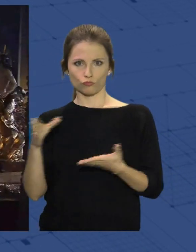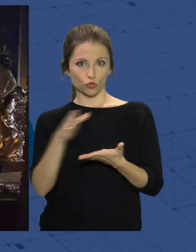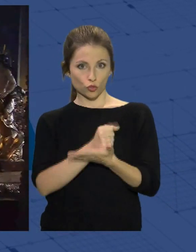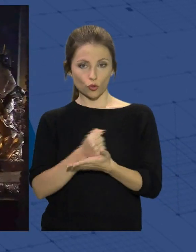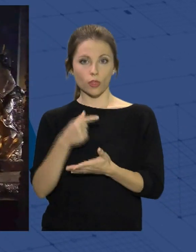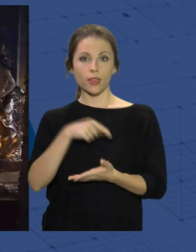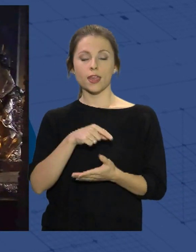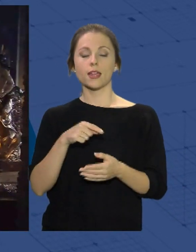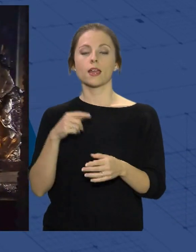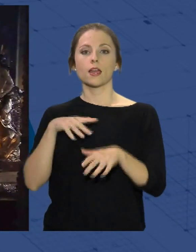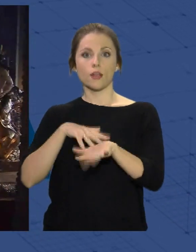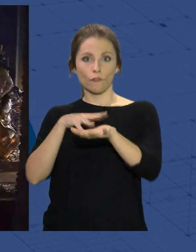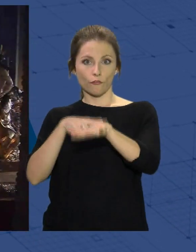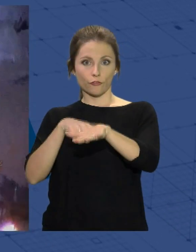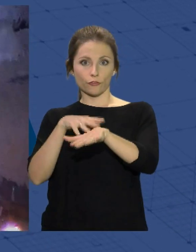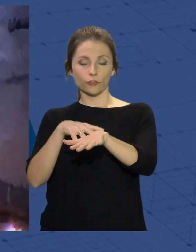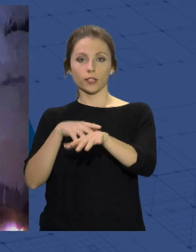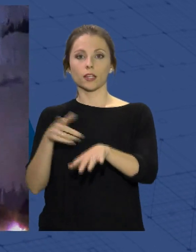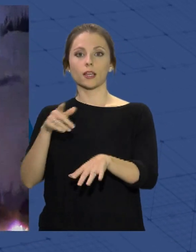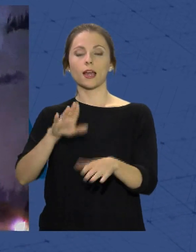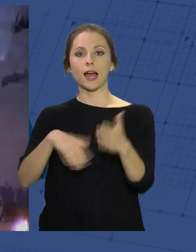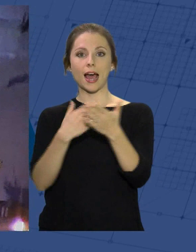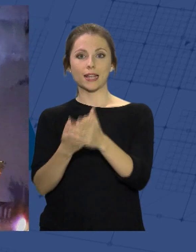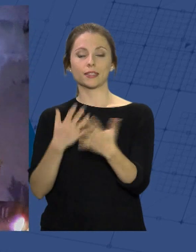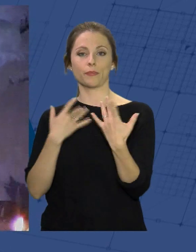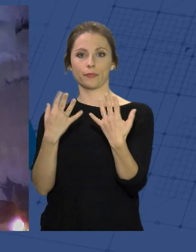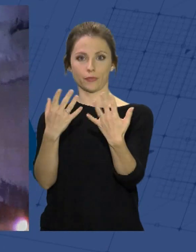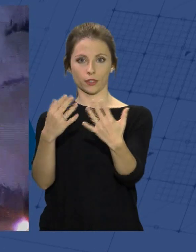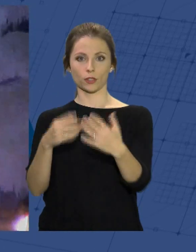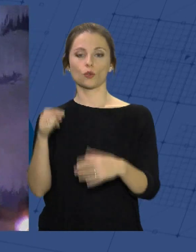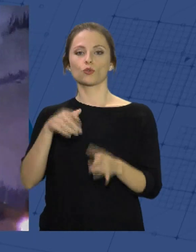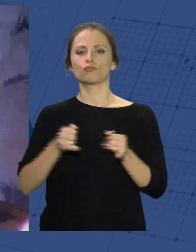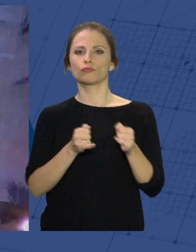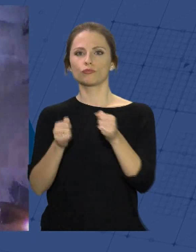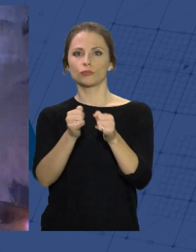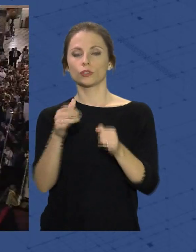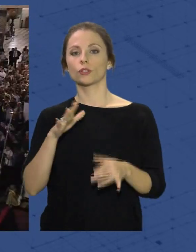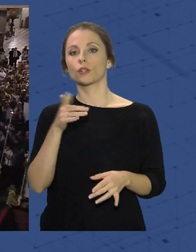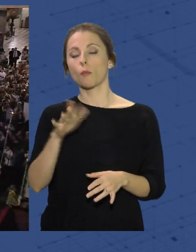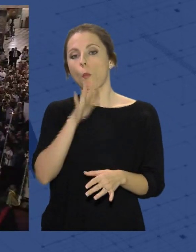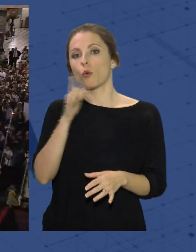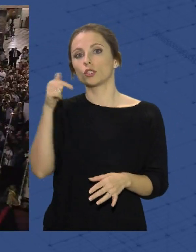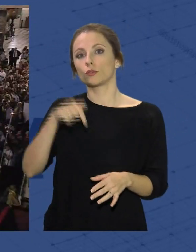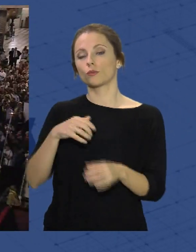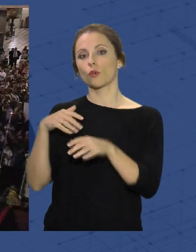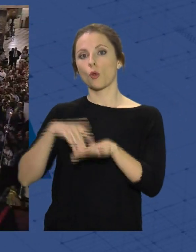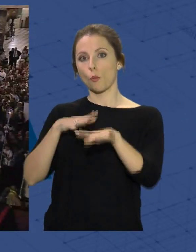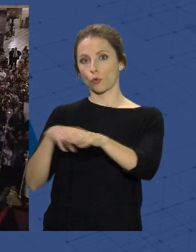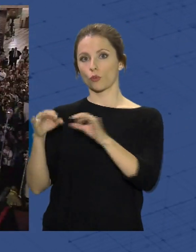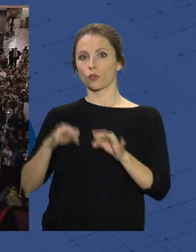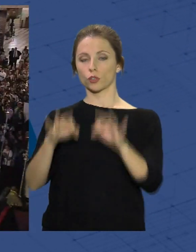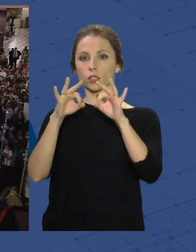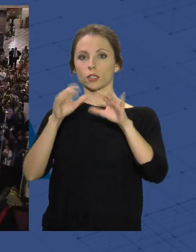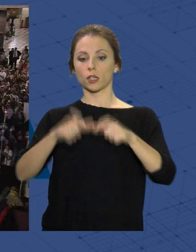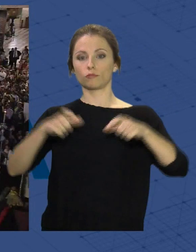y Resucitado desfilaron en este orden por la carrera oficial. Un recorrido que con motivo de esta extraordinaria procesión se ha ampliado hasta las calles Navarro,